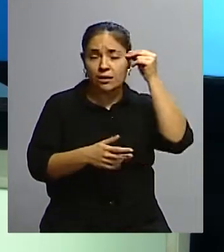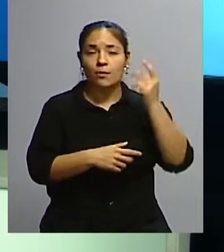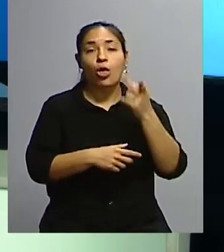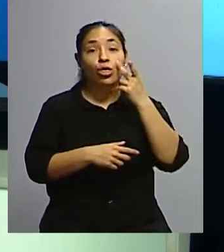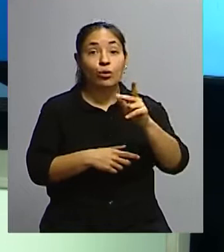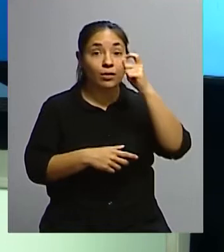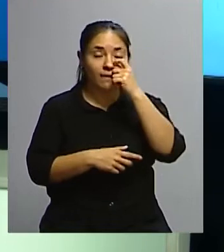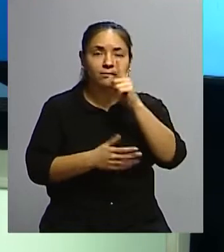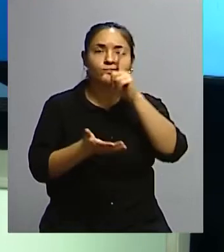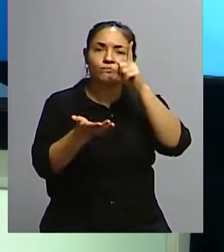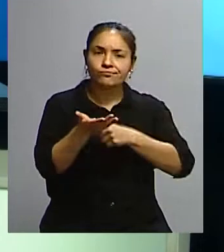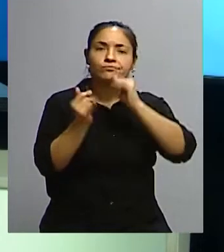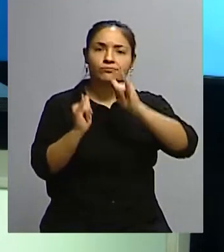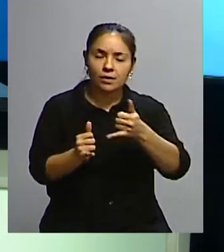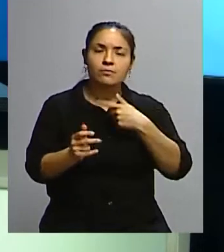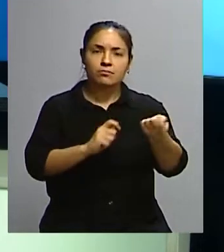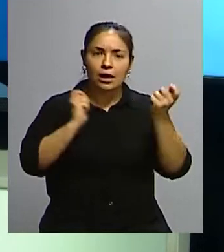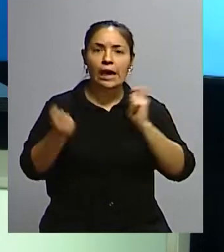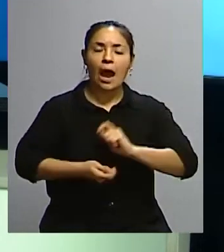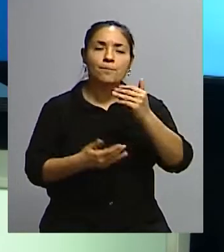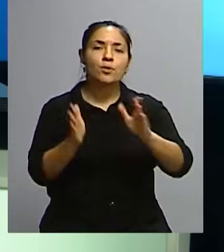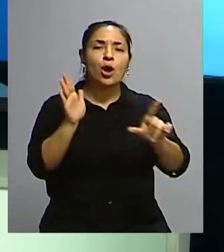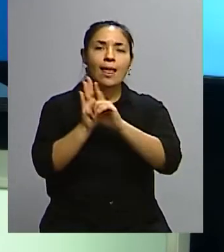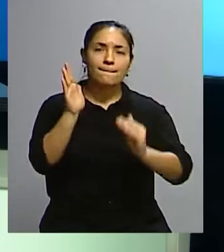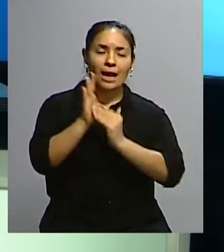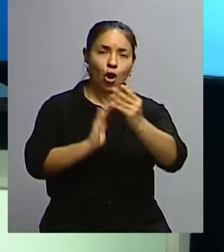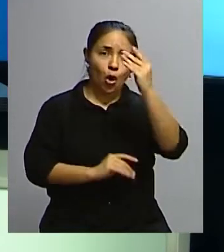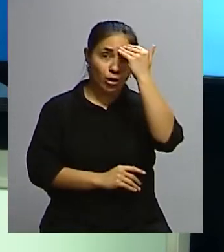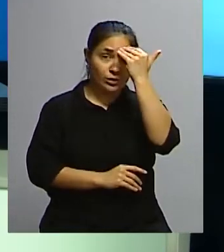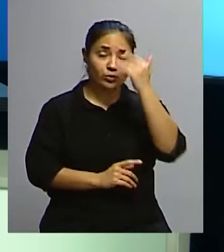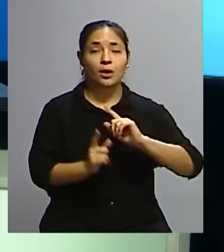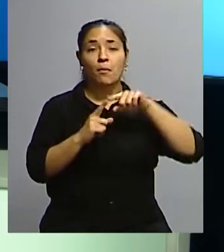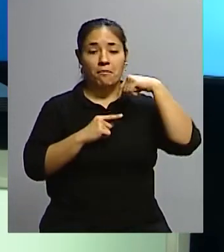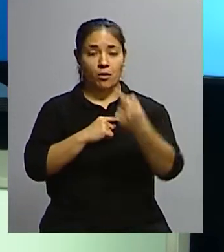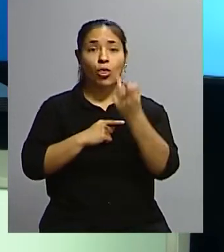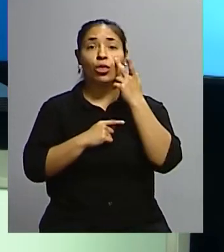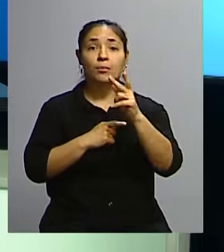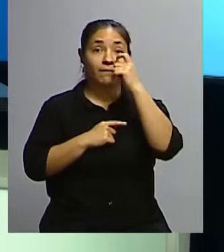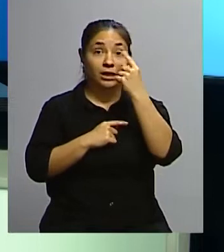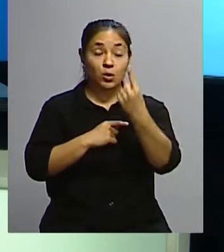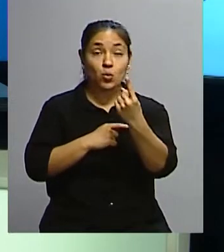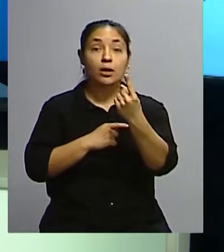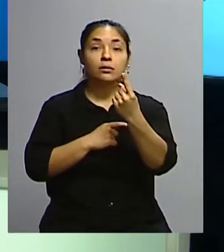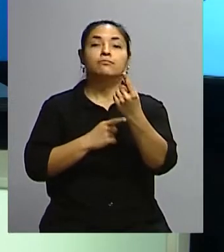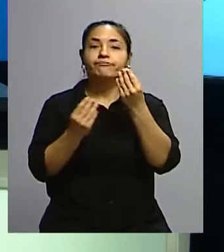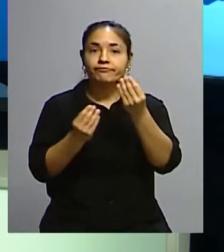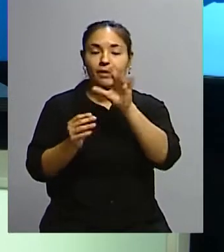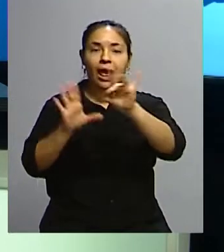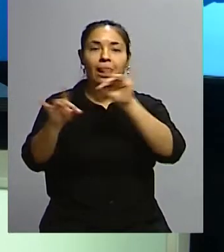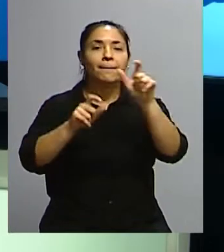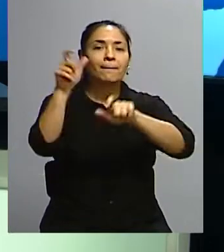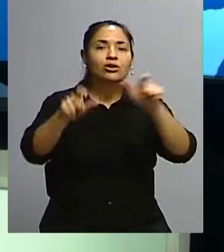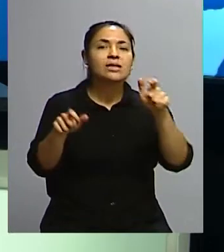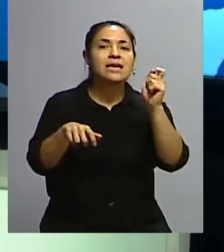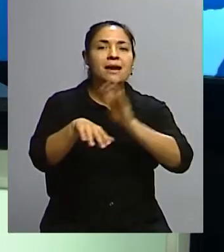decide avanzar con este proceso de cambio constitucional y en el año 2021 se dio esta situación de elegir a quienes